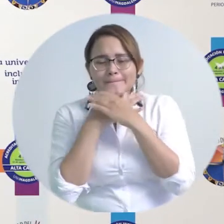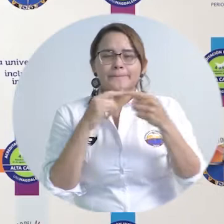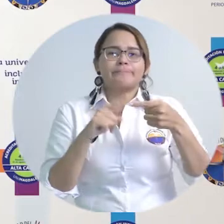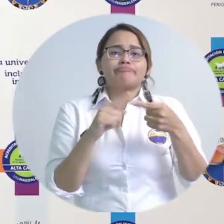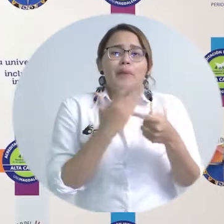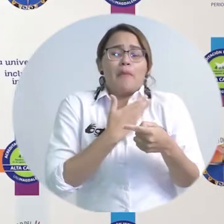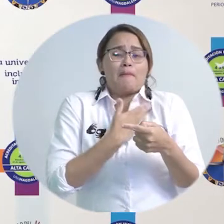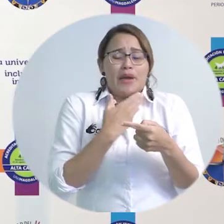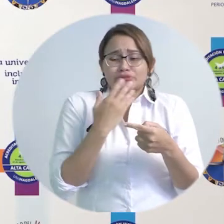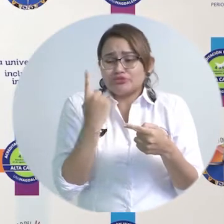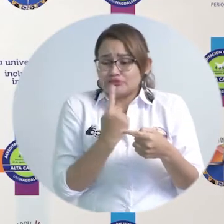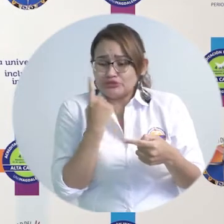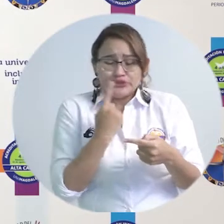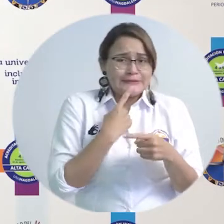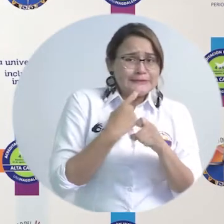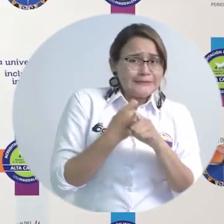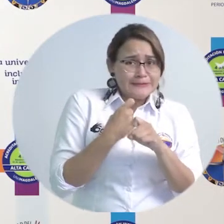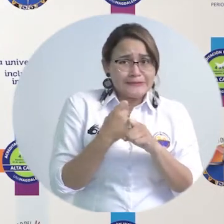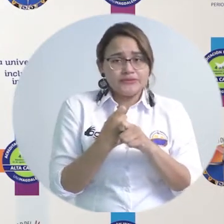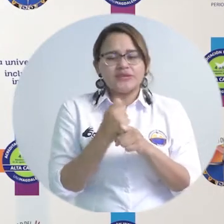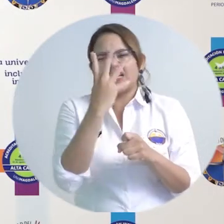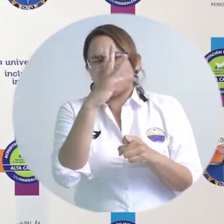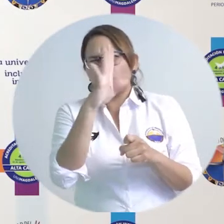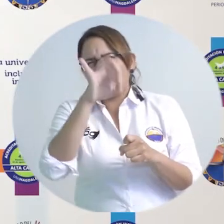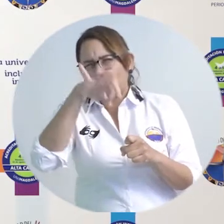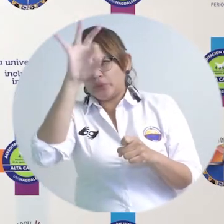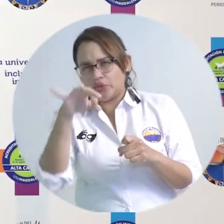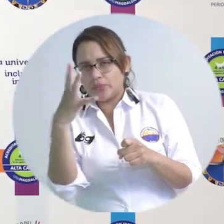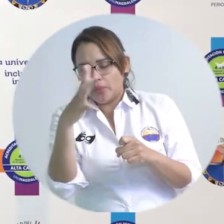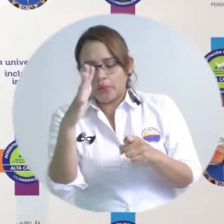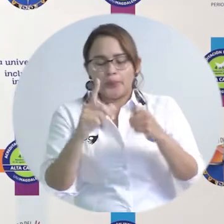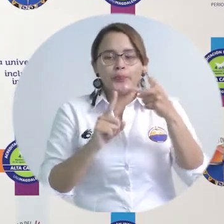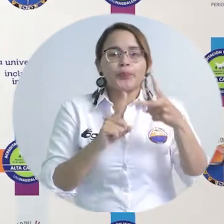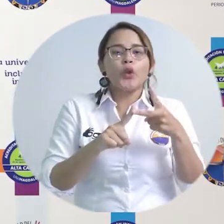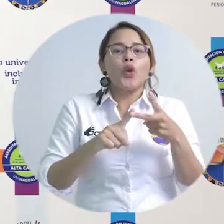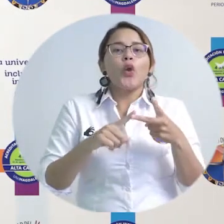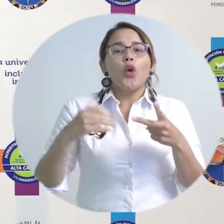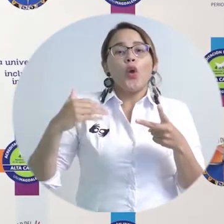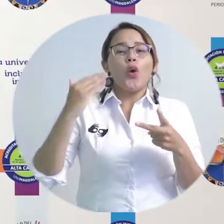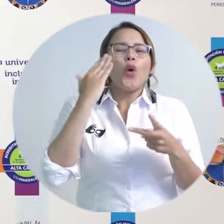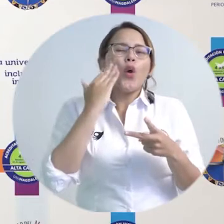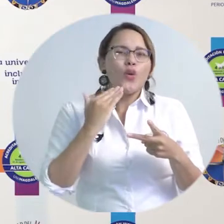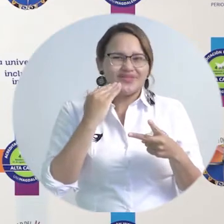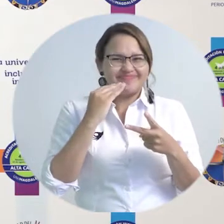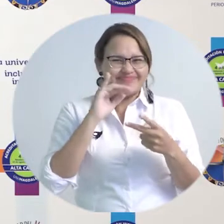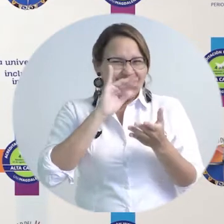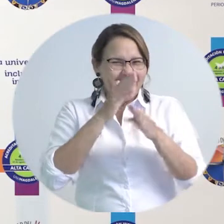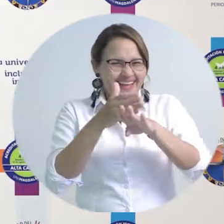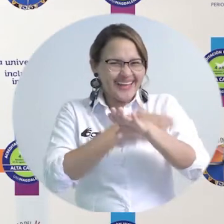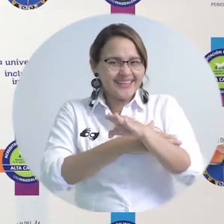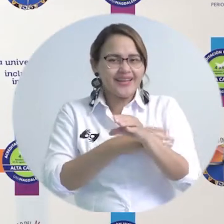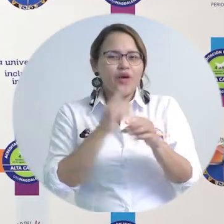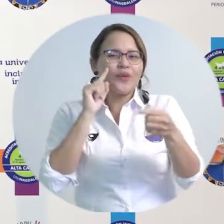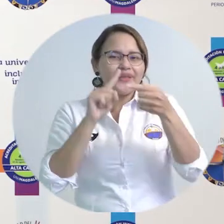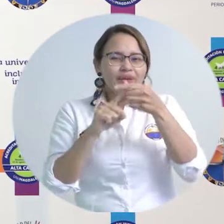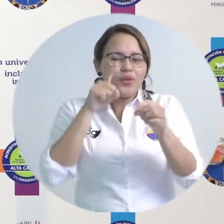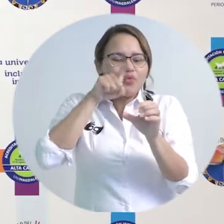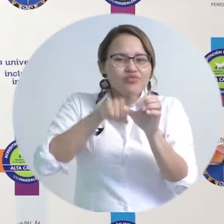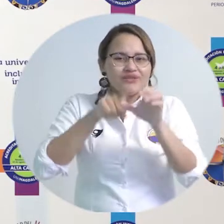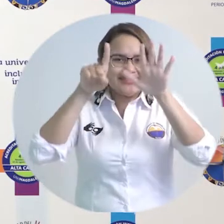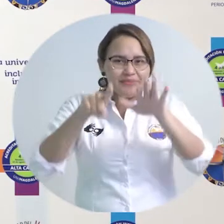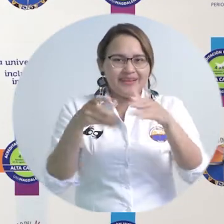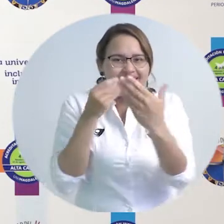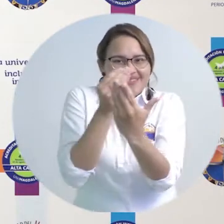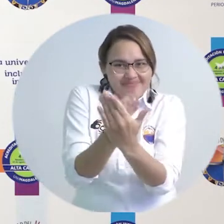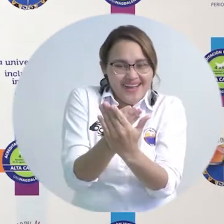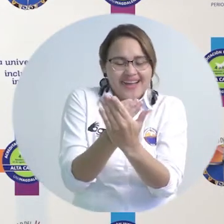familia, un 14%, jóvenes que tenían el programa matrícula por trabajo, y que tenían en este momento es complicado